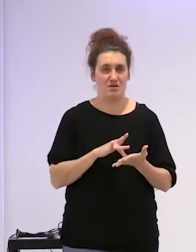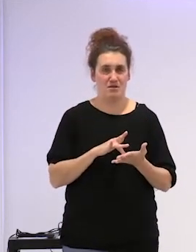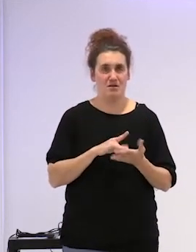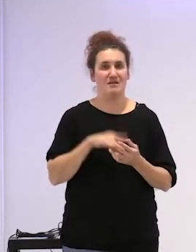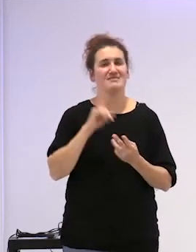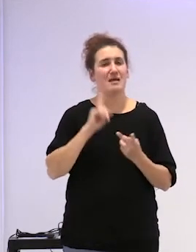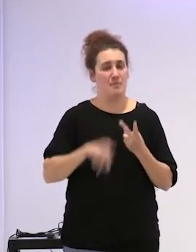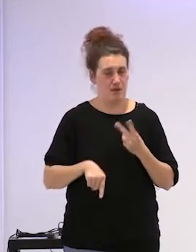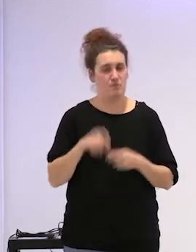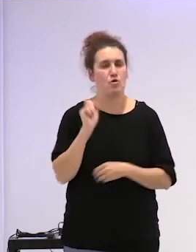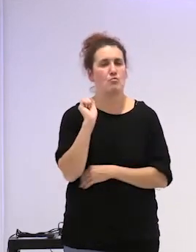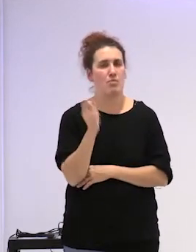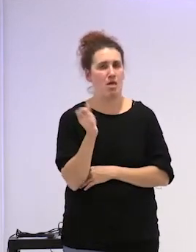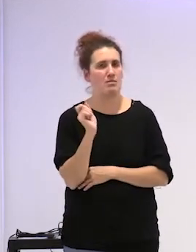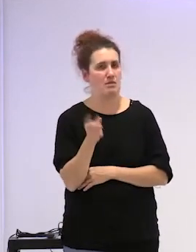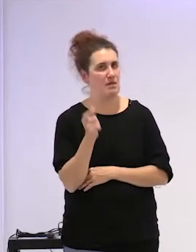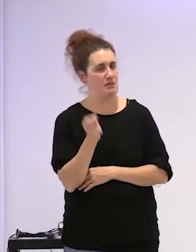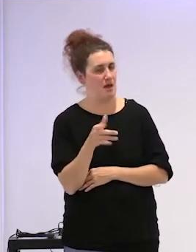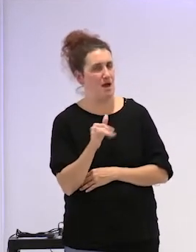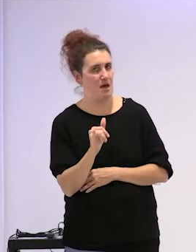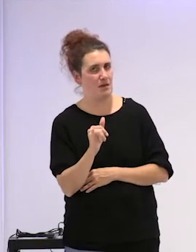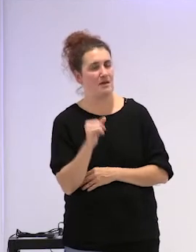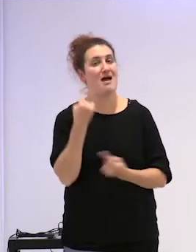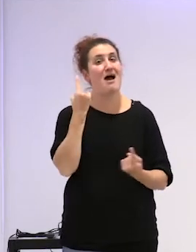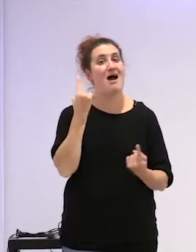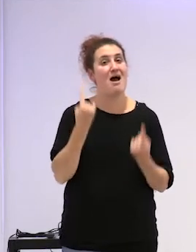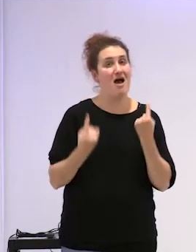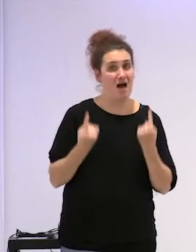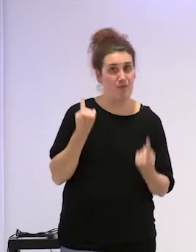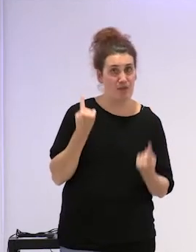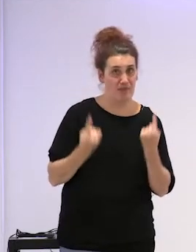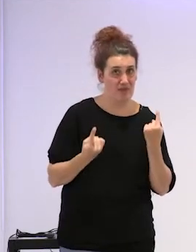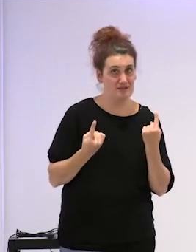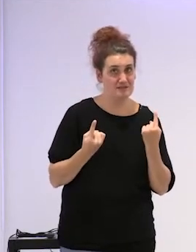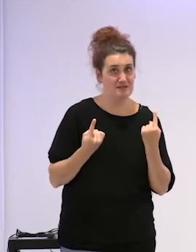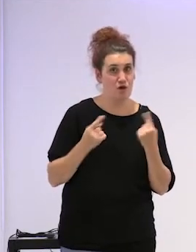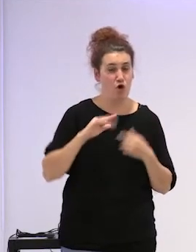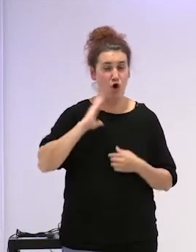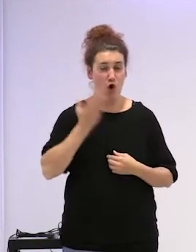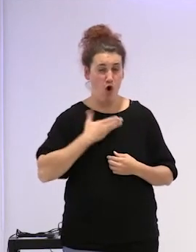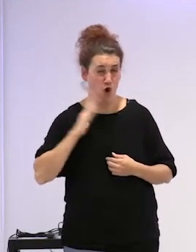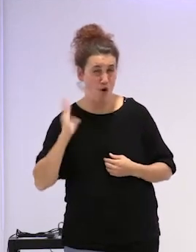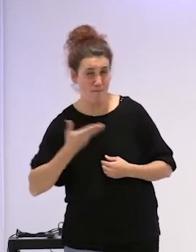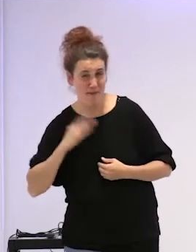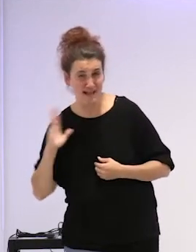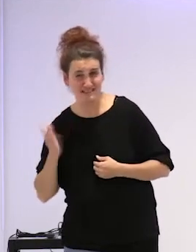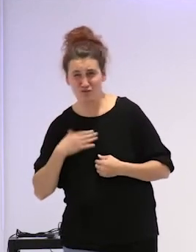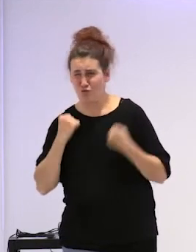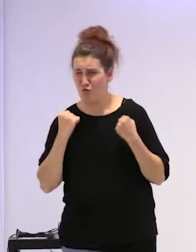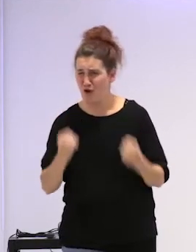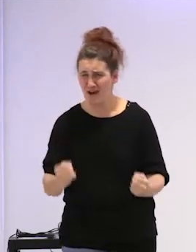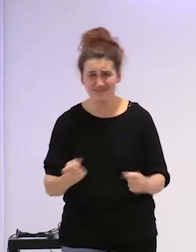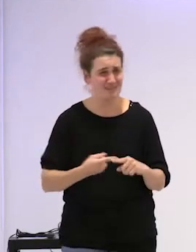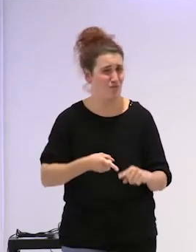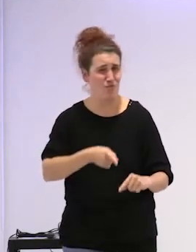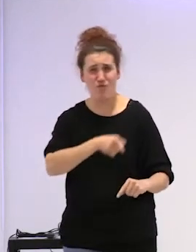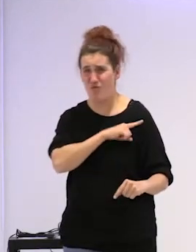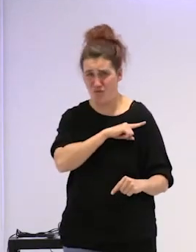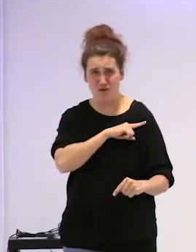su cotidianidad a veces los golpes son tan fuertes